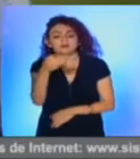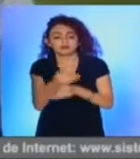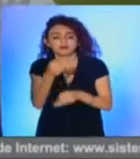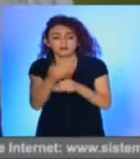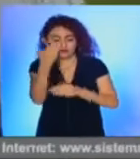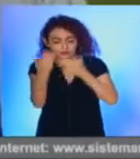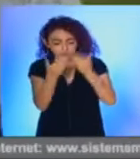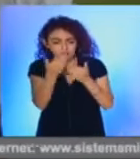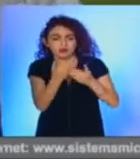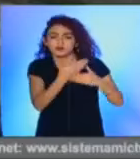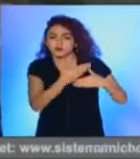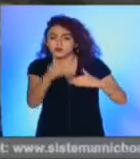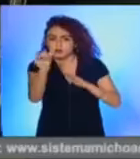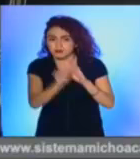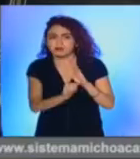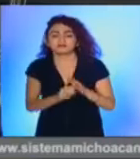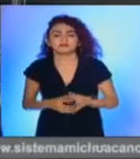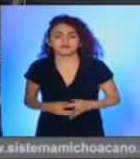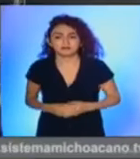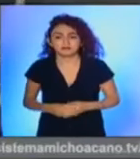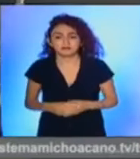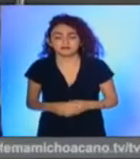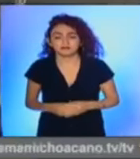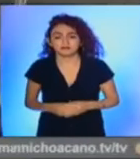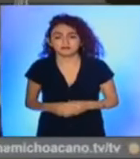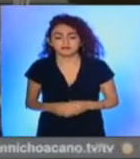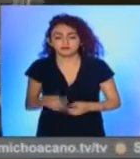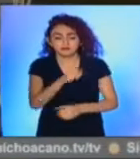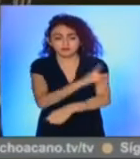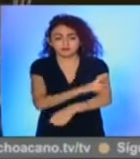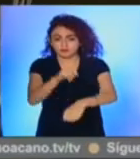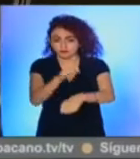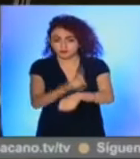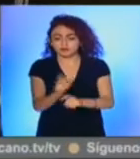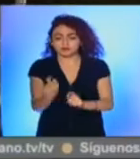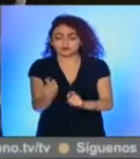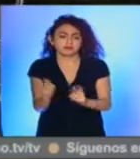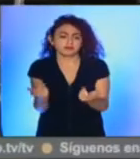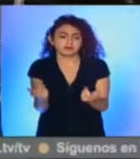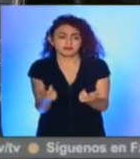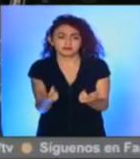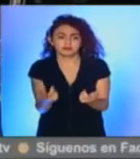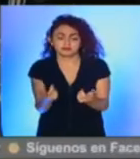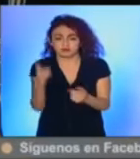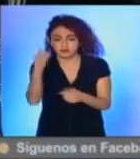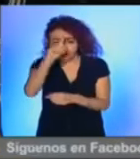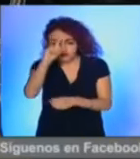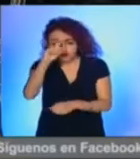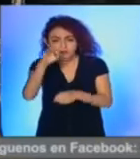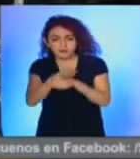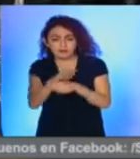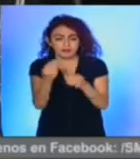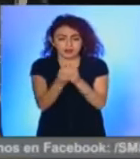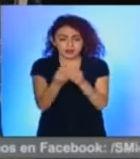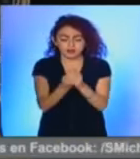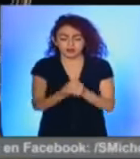estudió por varios meses. Nuestro delegado nos daba asesorías